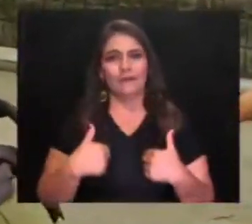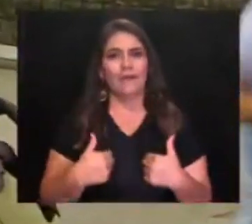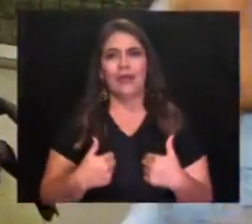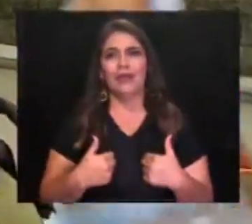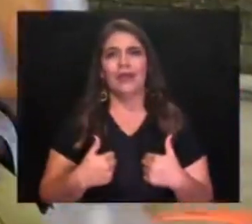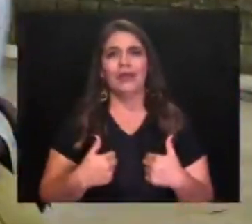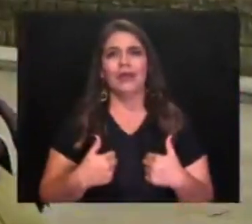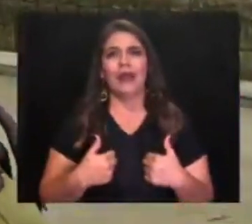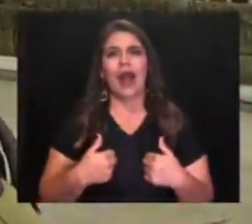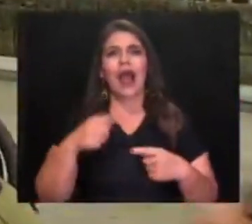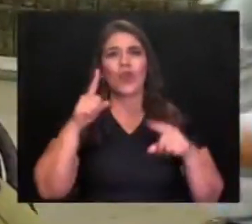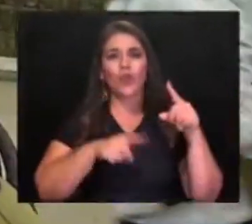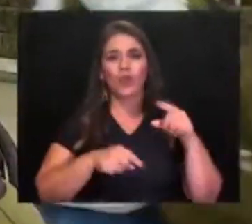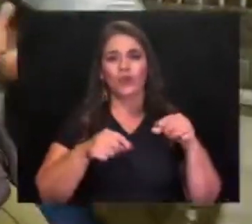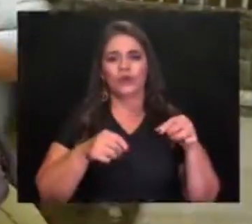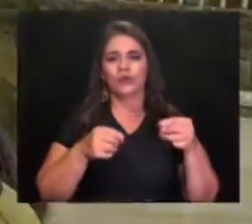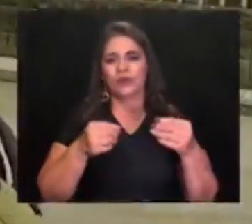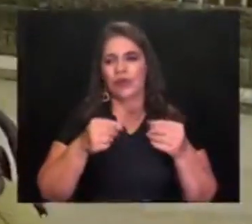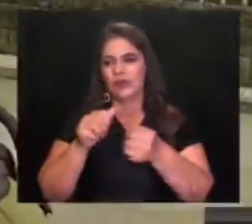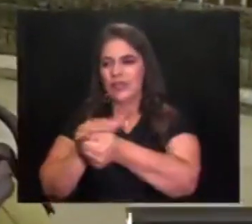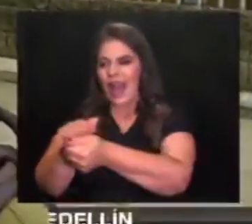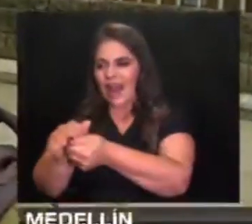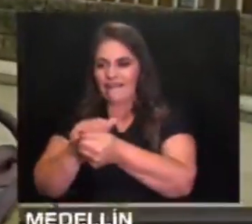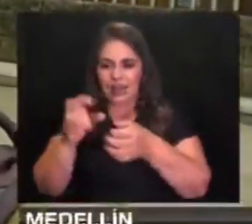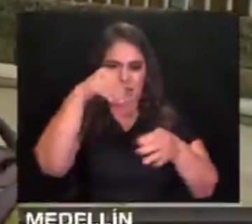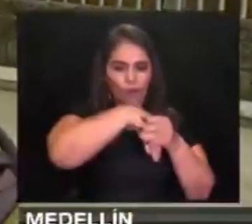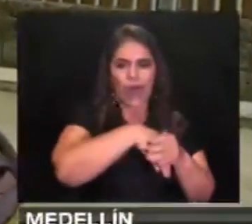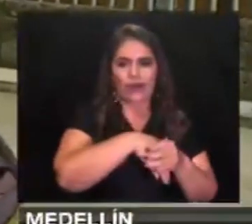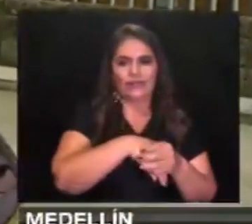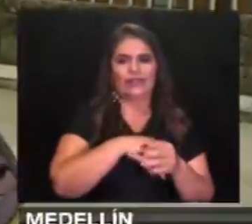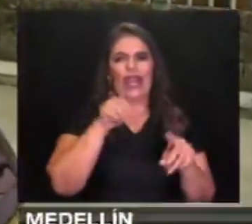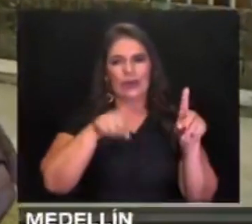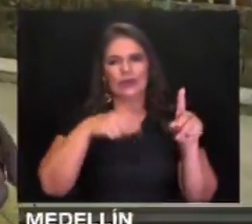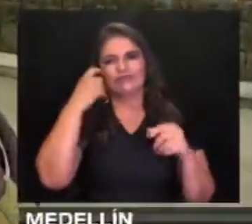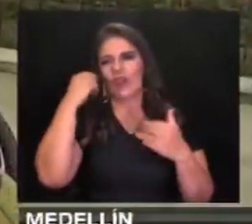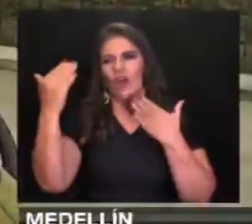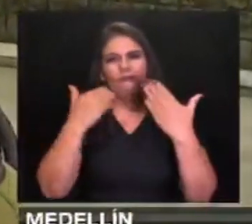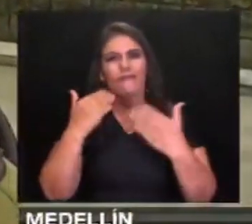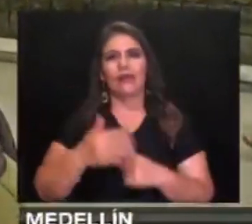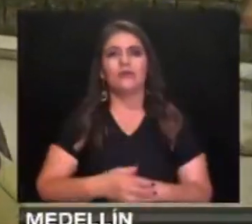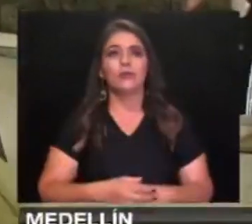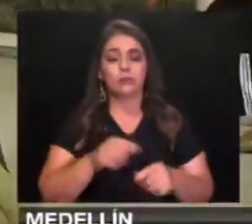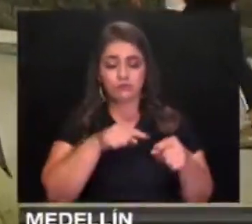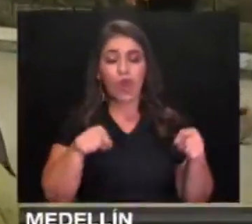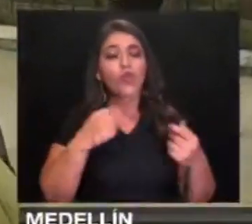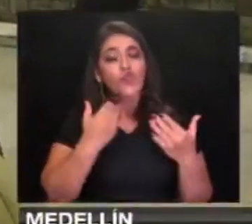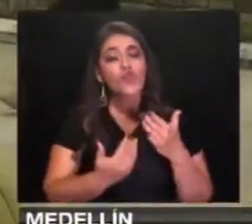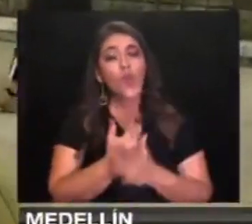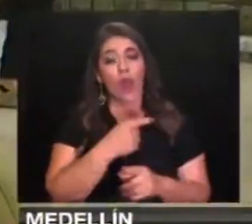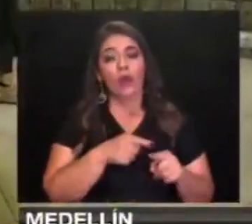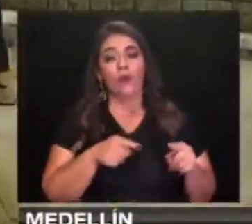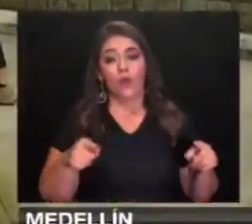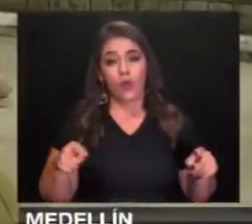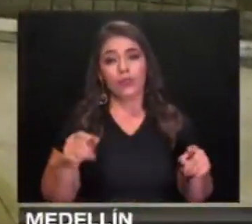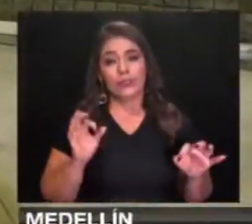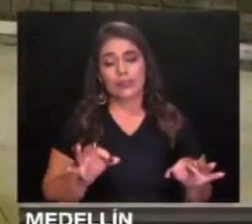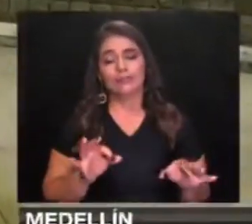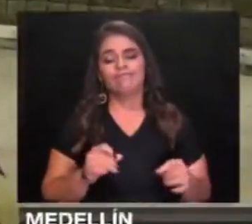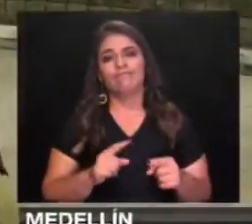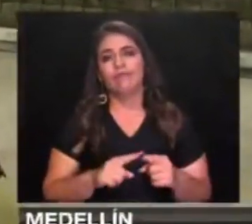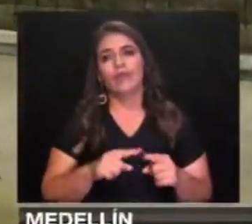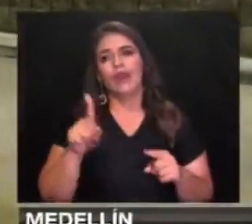repacan los zapabocas, todo eso, perdón, nosotros vendemos los antiguos vídeos y